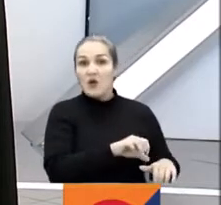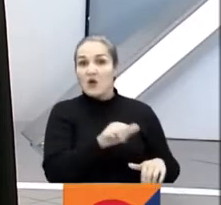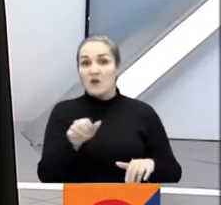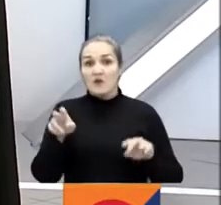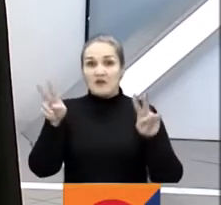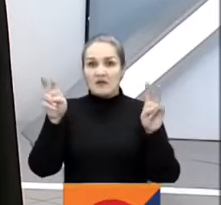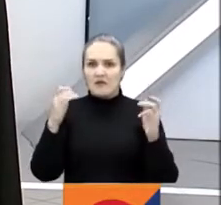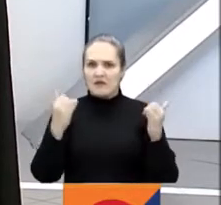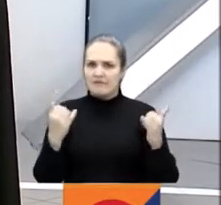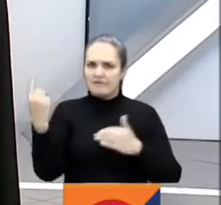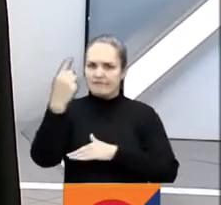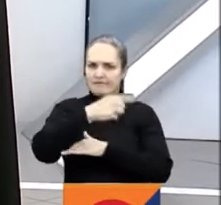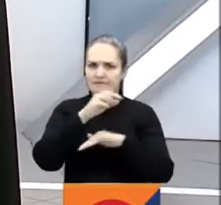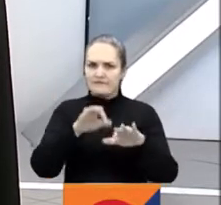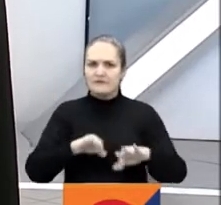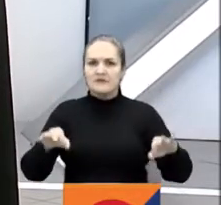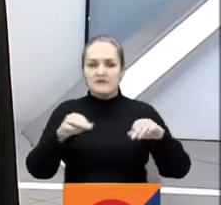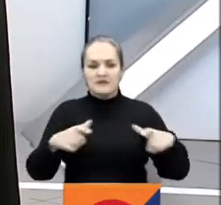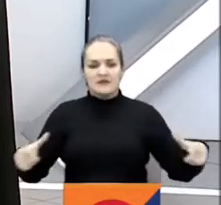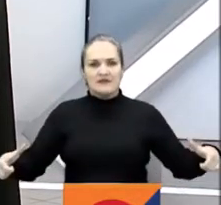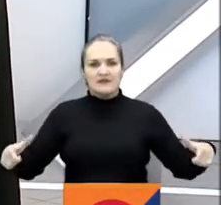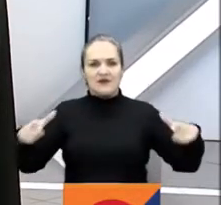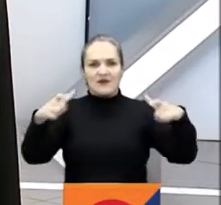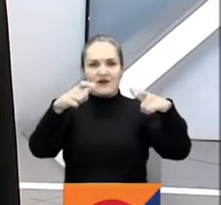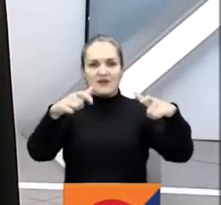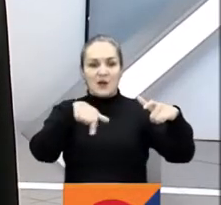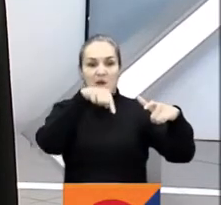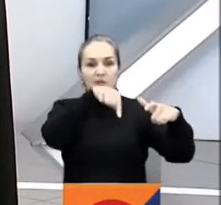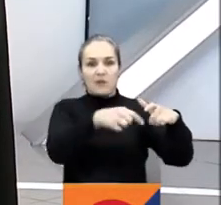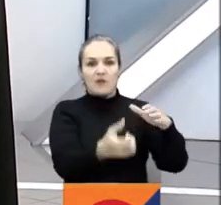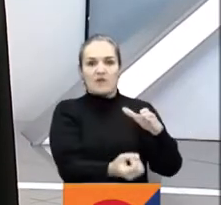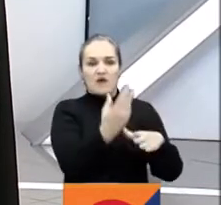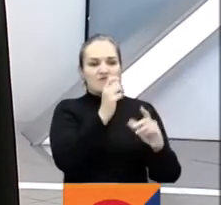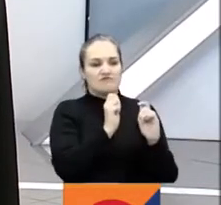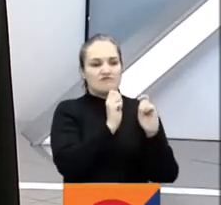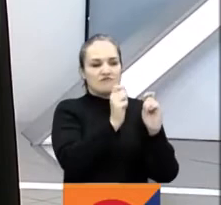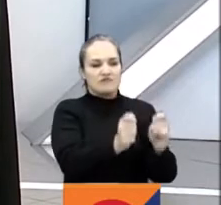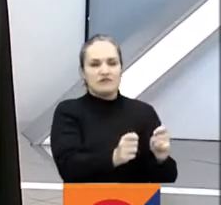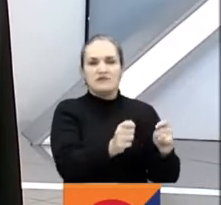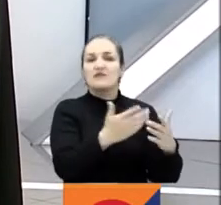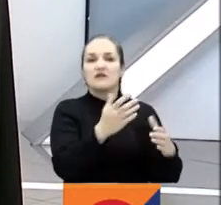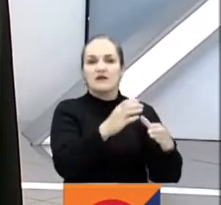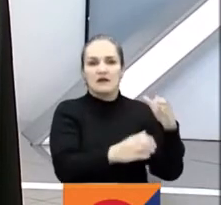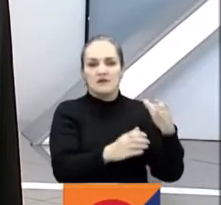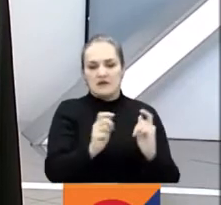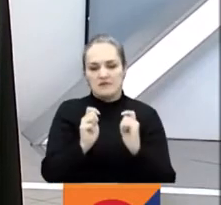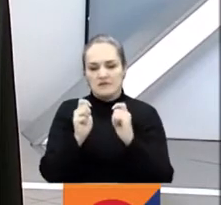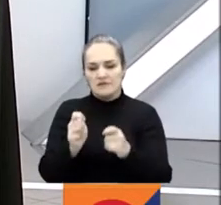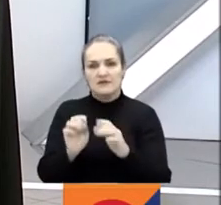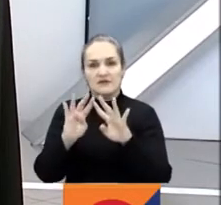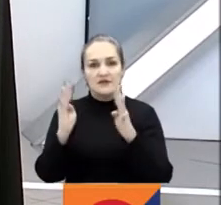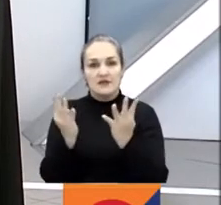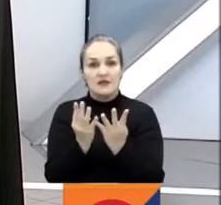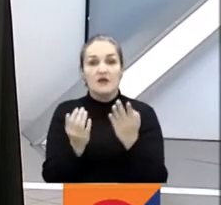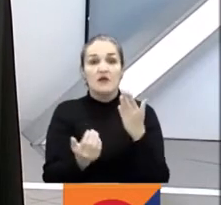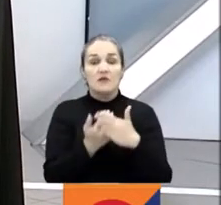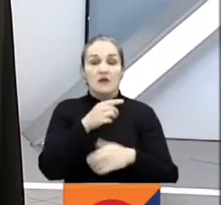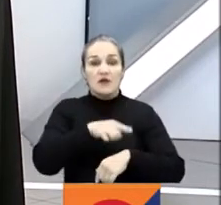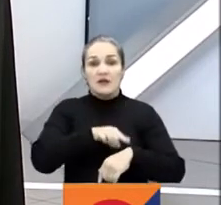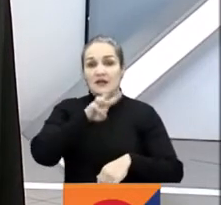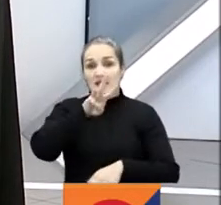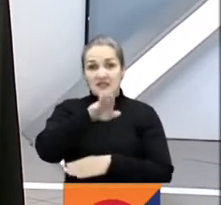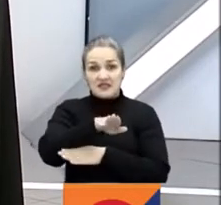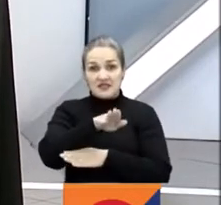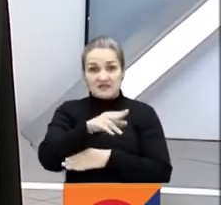ordinarias de Senado y Cámara, que se cumplirá precisamente a partir de las 3 de la tarde y todos los detalles los tendremos en RTBC